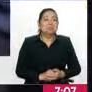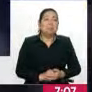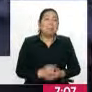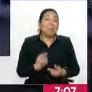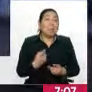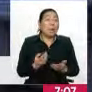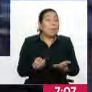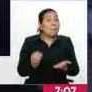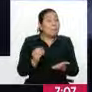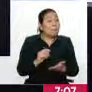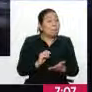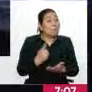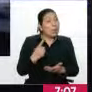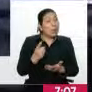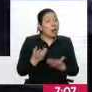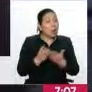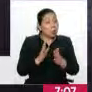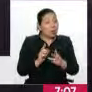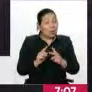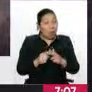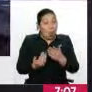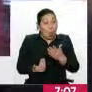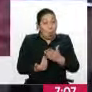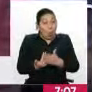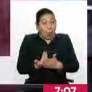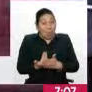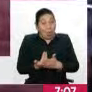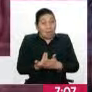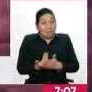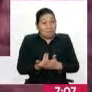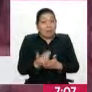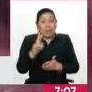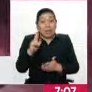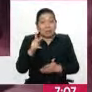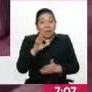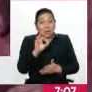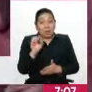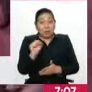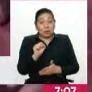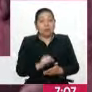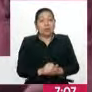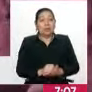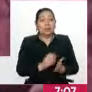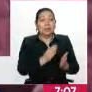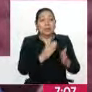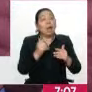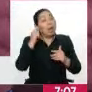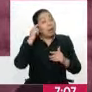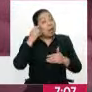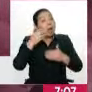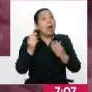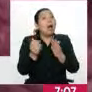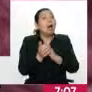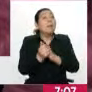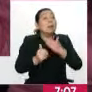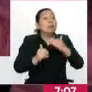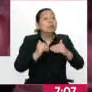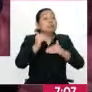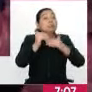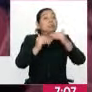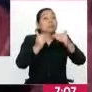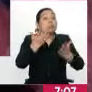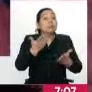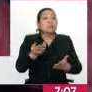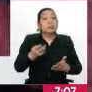en el caso de la remuneración es para un alumno que recién sale, la escuela está en el promedio de los 3.500 soles y de ahí, de acuerdo a las habilitaciones que va obteniendo,